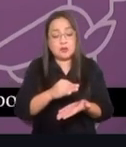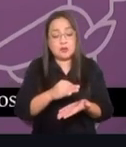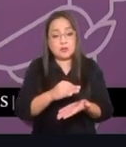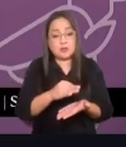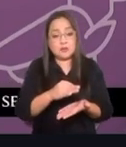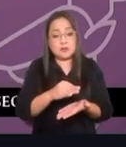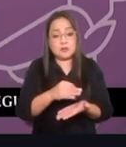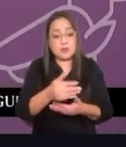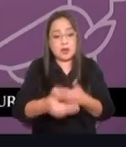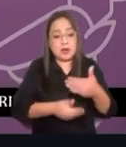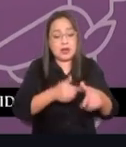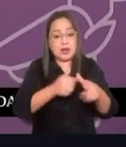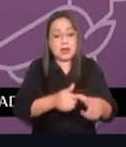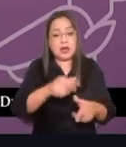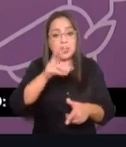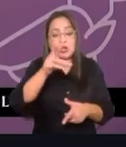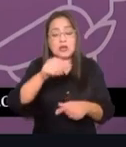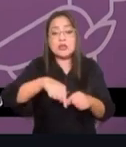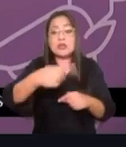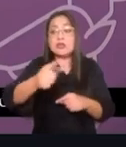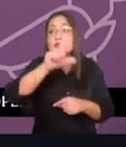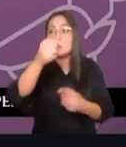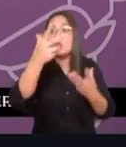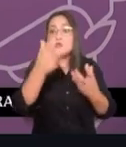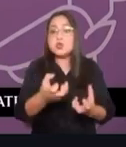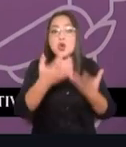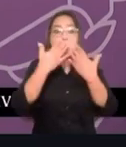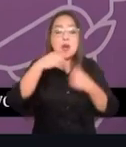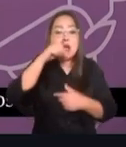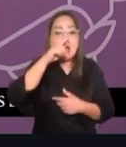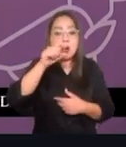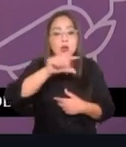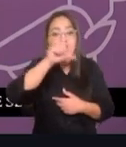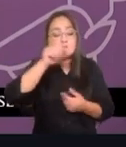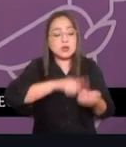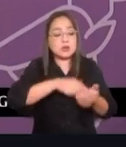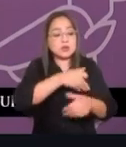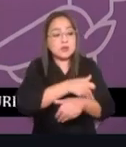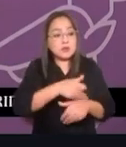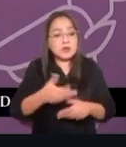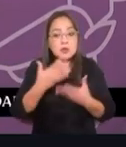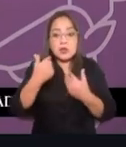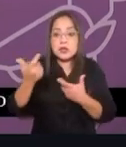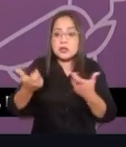no tengan un estrés hídrico que después vaya a afectar la economía de sus familias. Muchas gracias, gobernador.